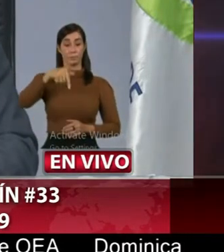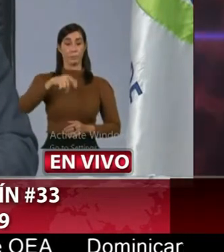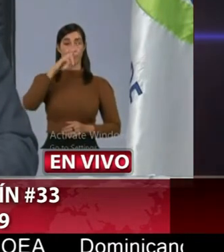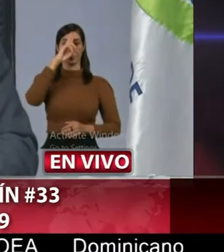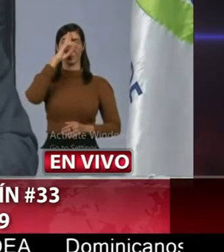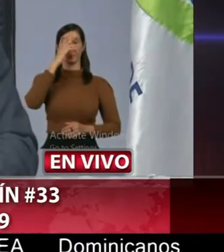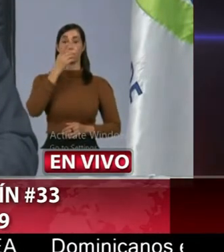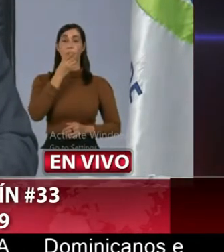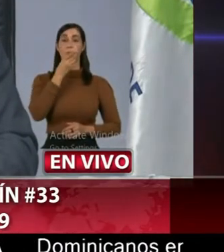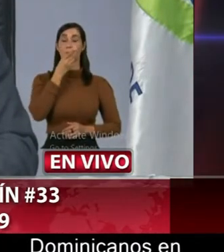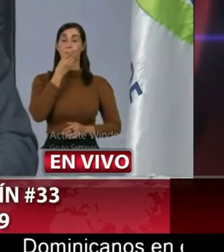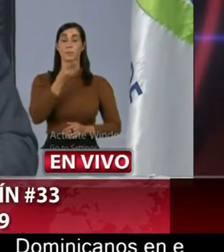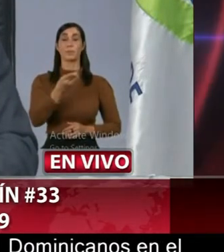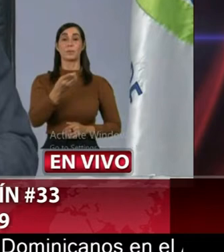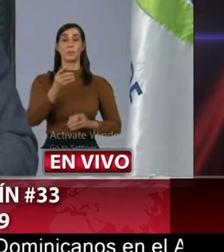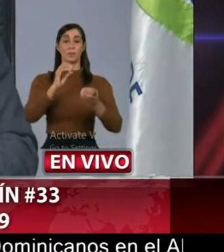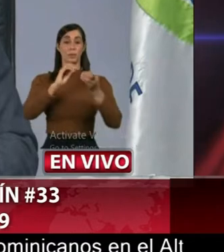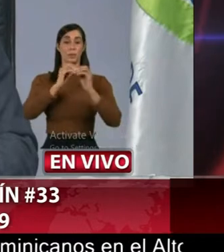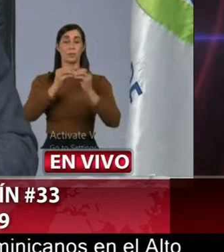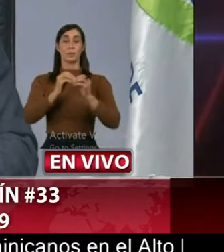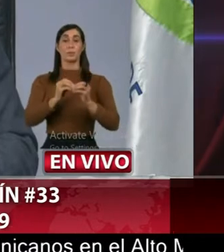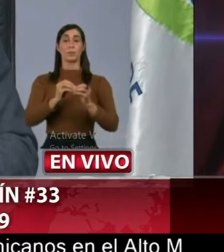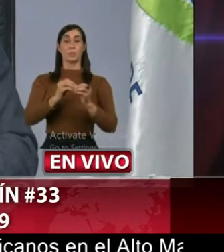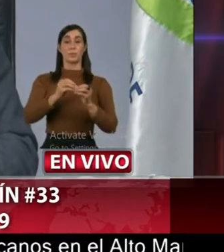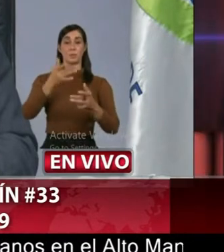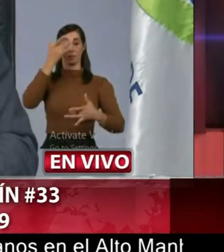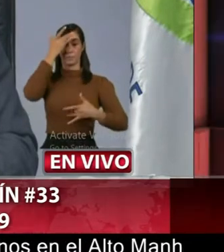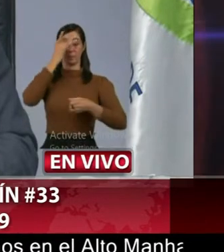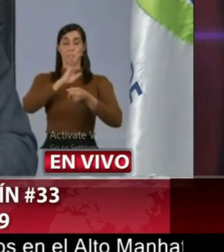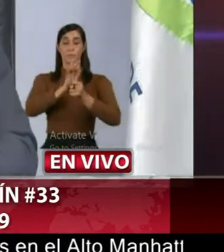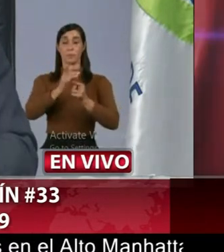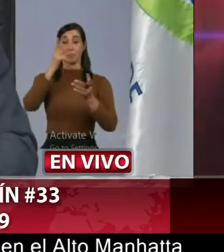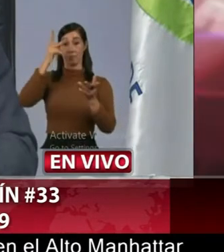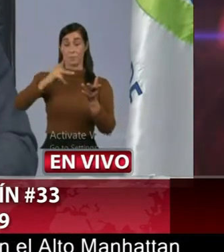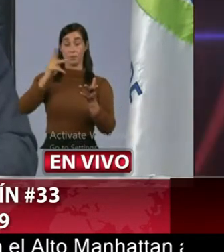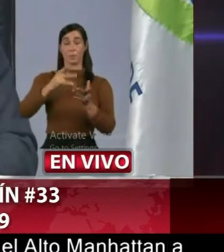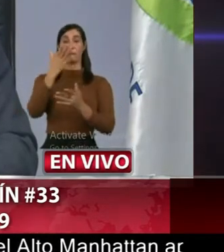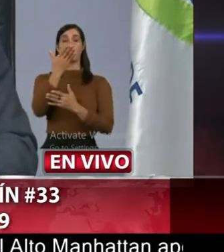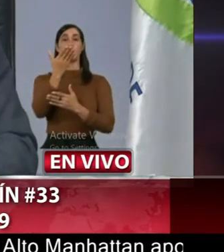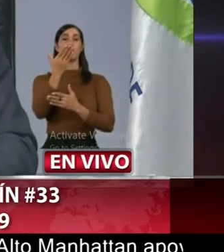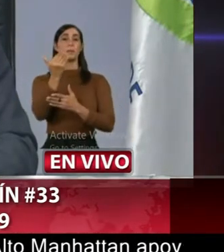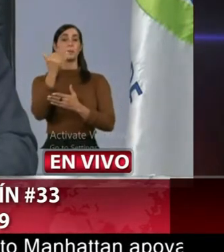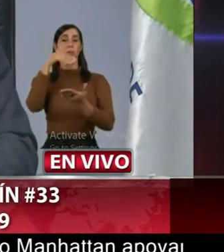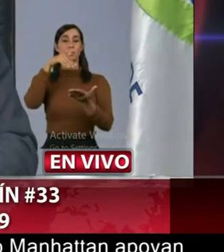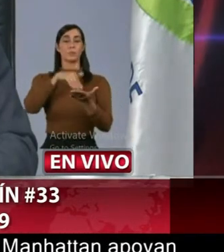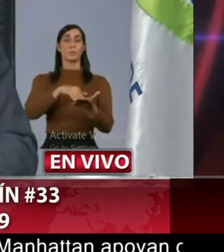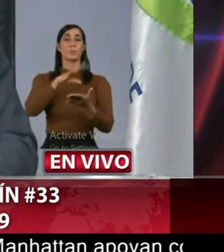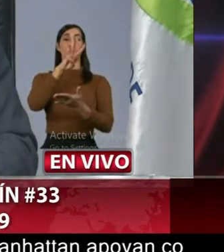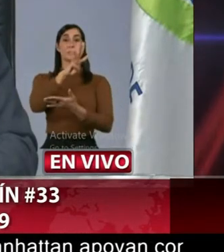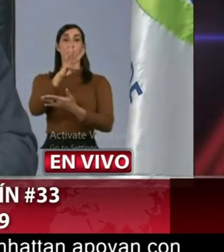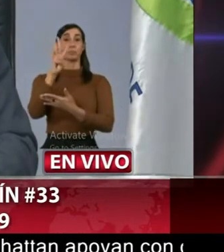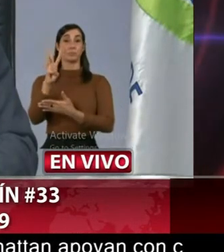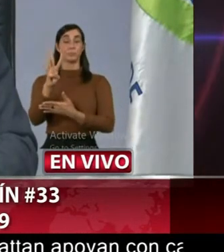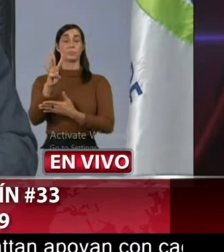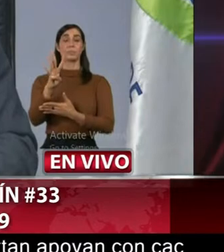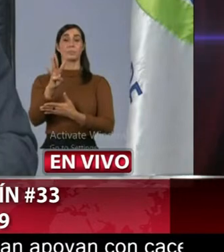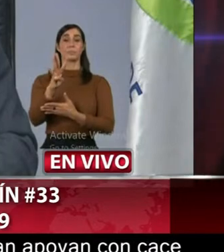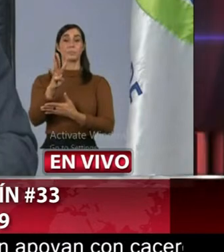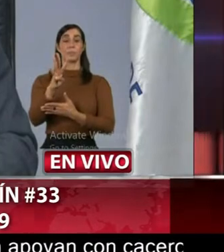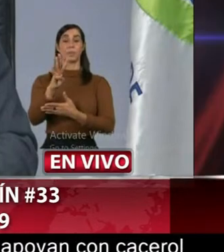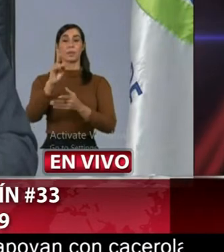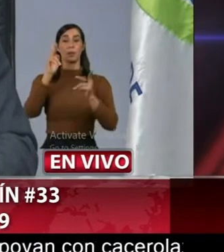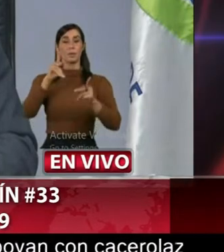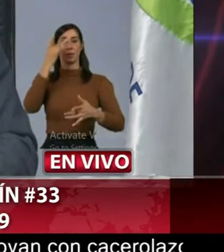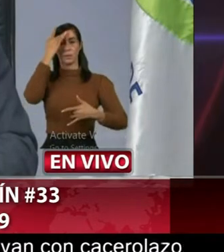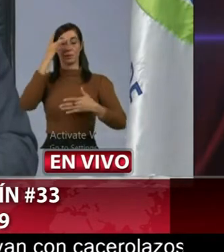Dominicana el número de casos confirmados es de 5.044. número de casos